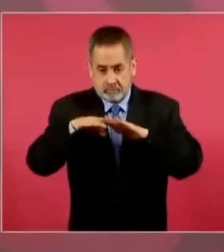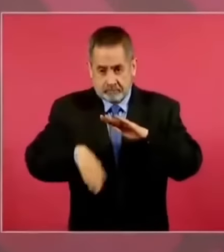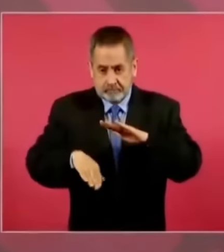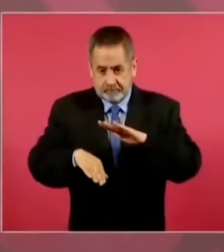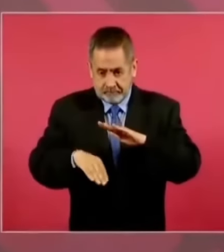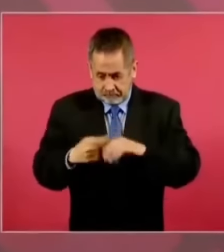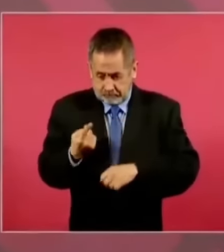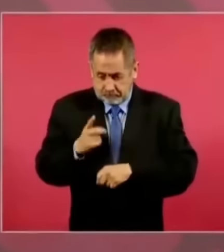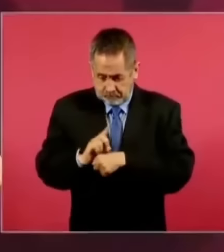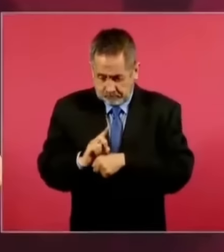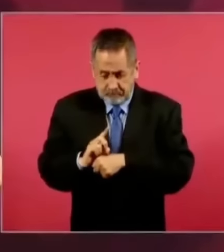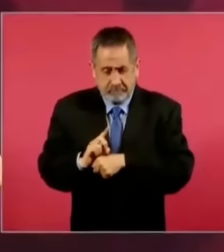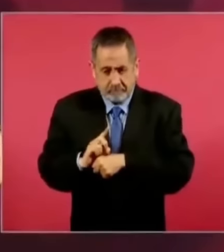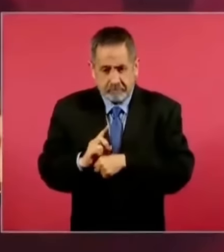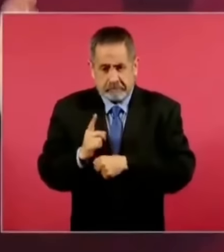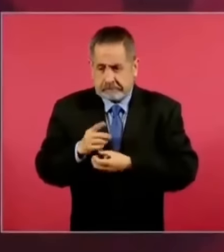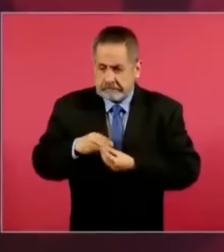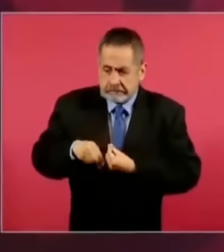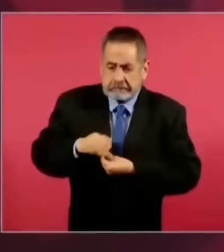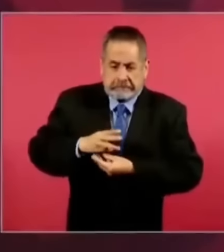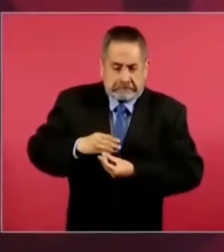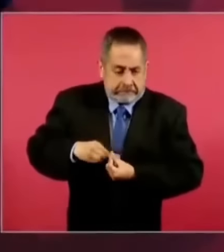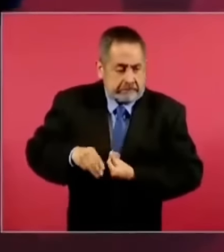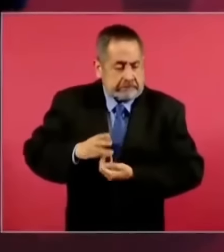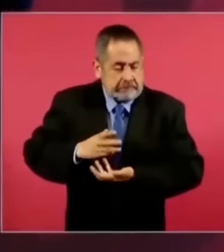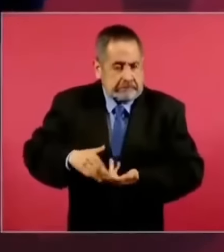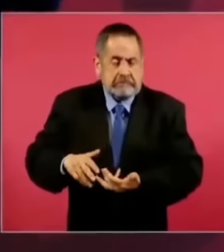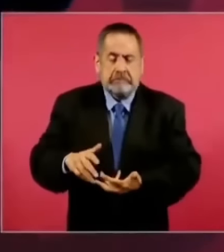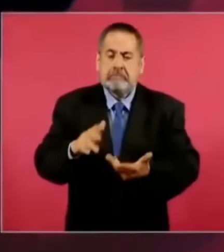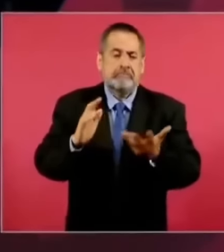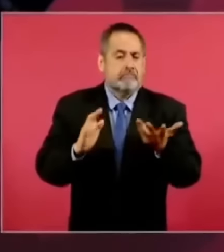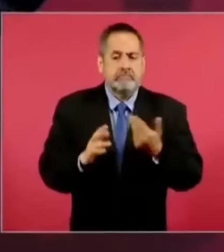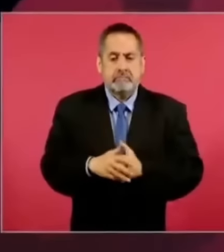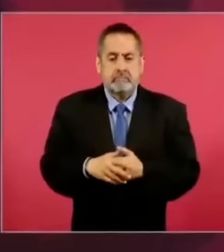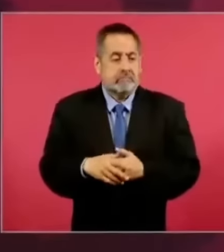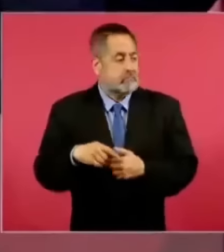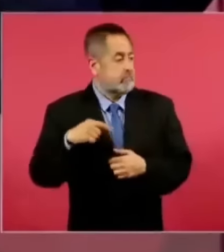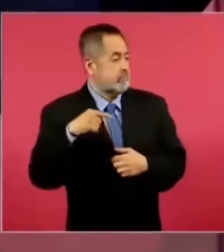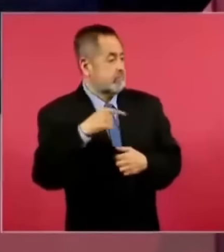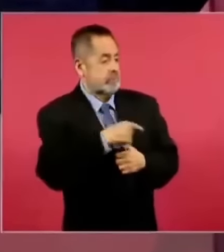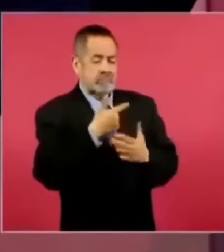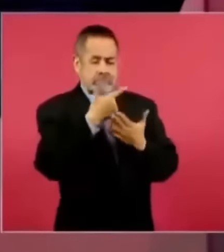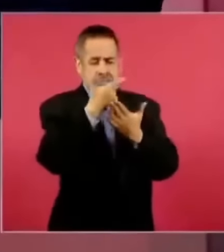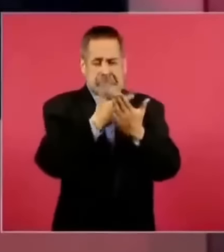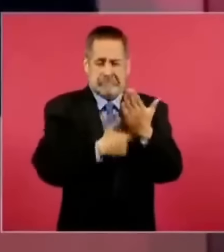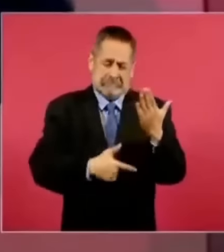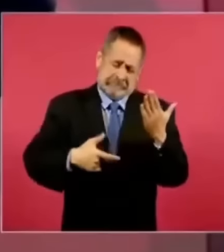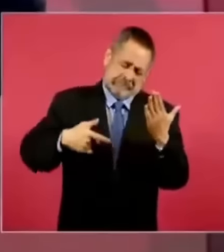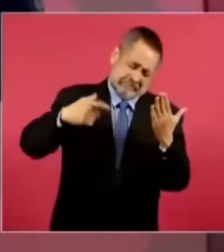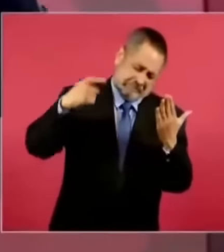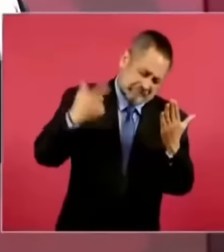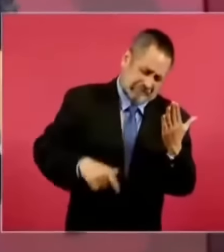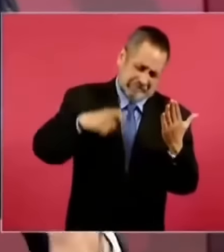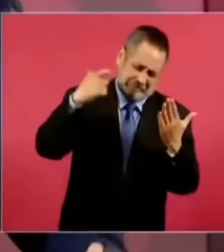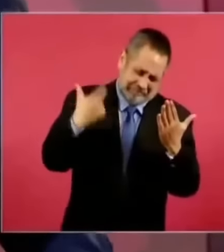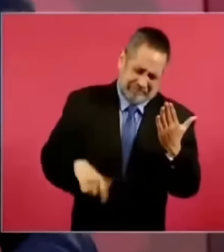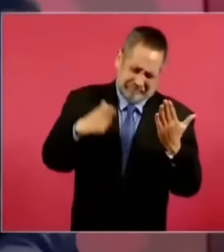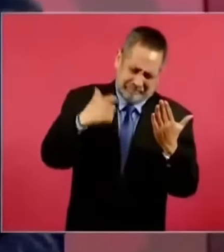mientras salen las listas de los multimillonarios del mundo,